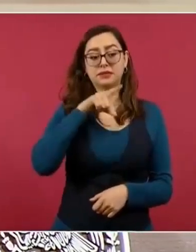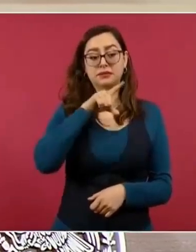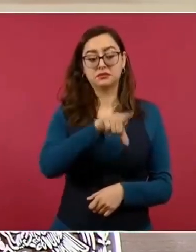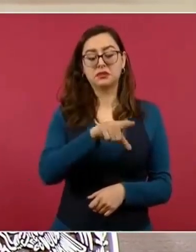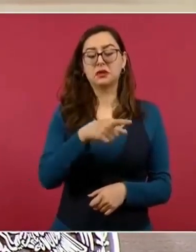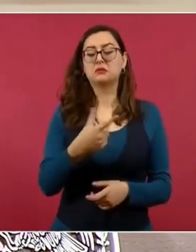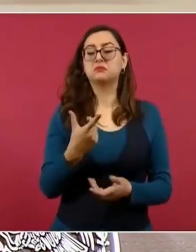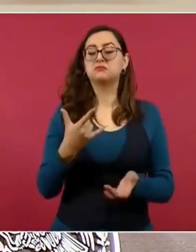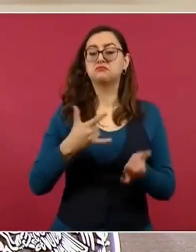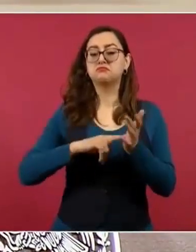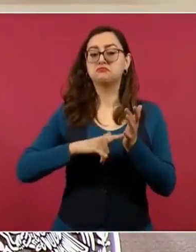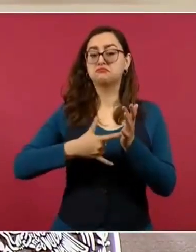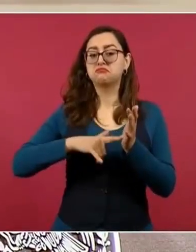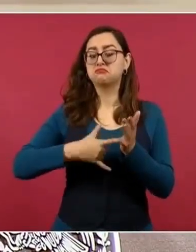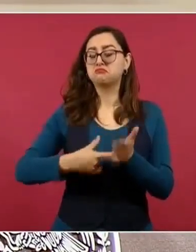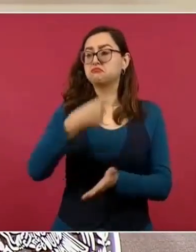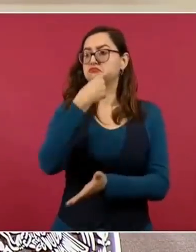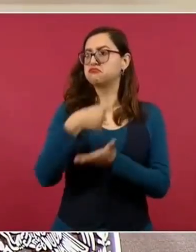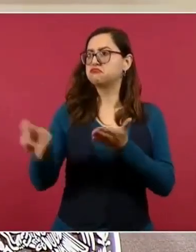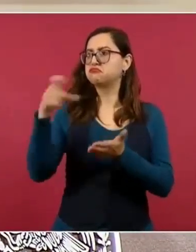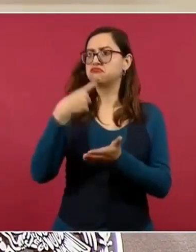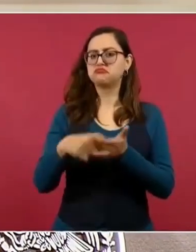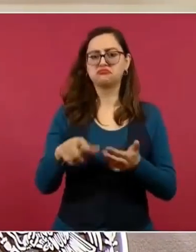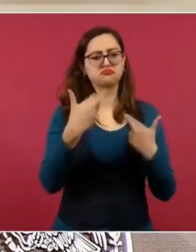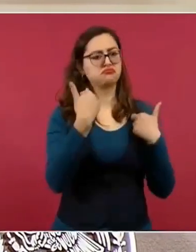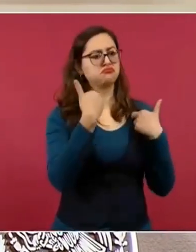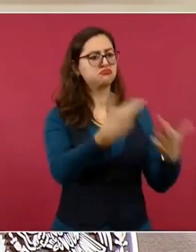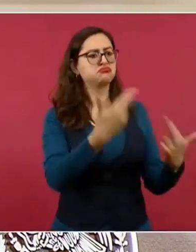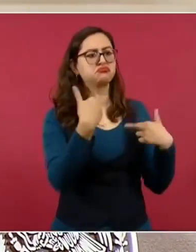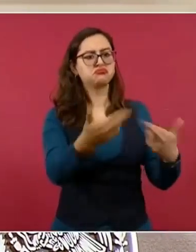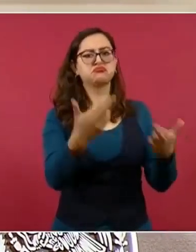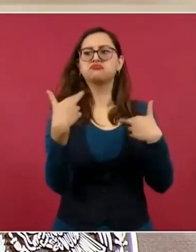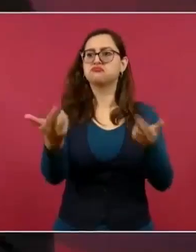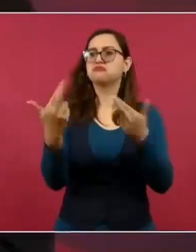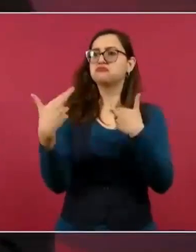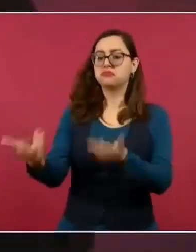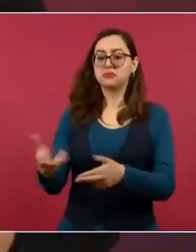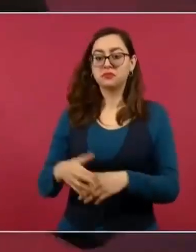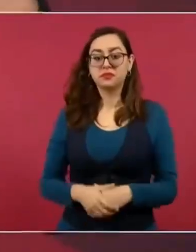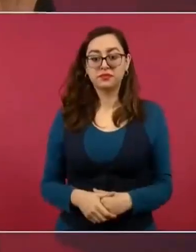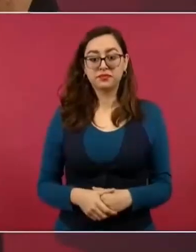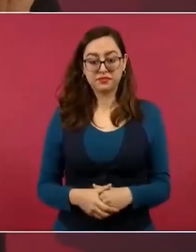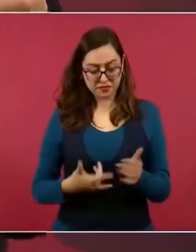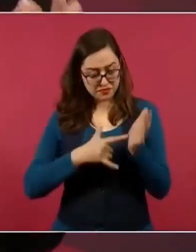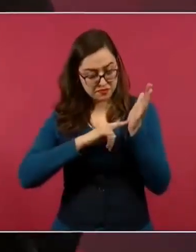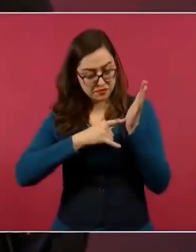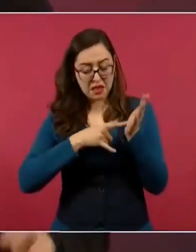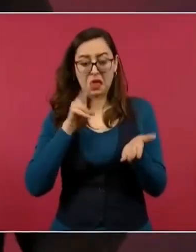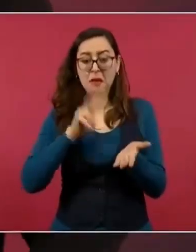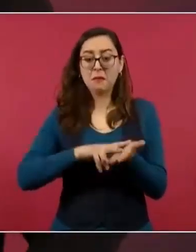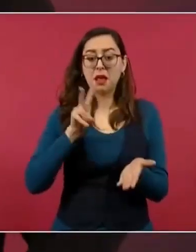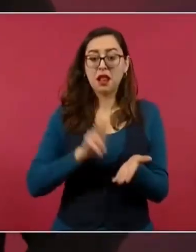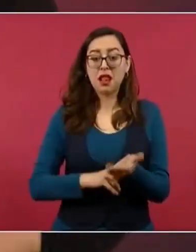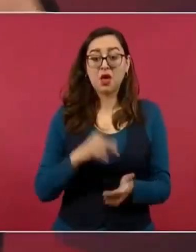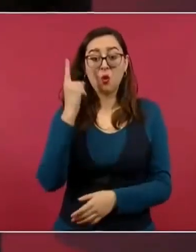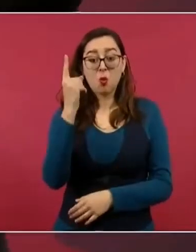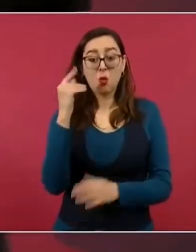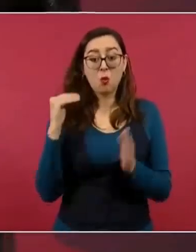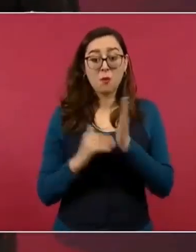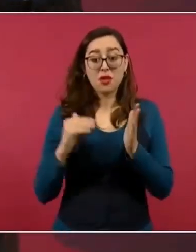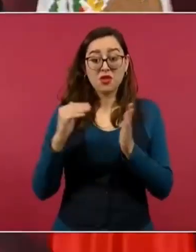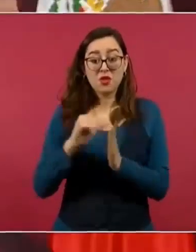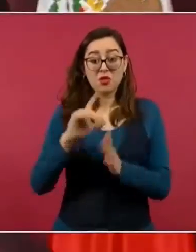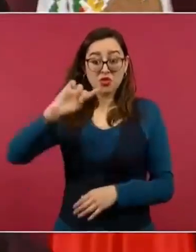cuando lo del Bicentenario, de un millón de dólares, un